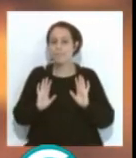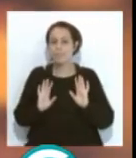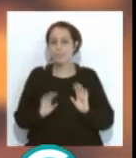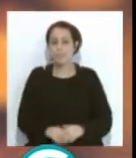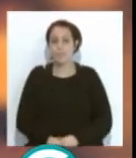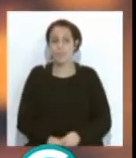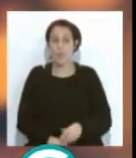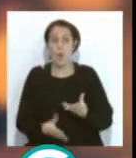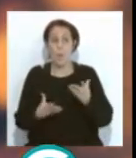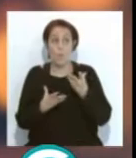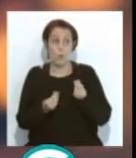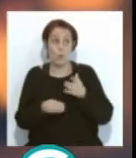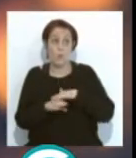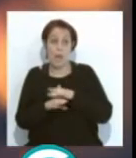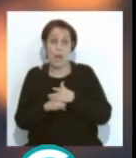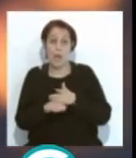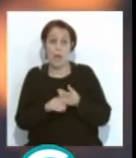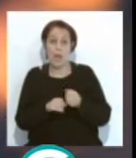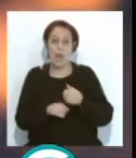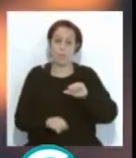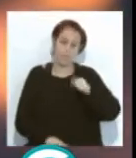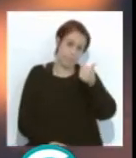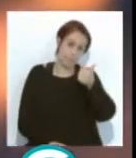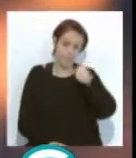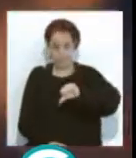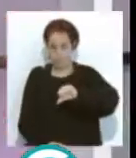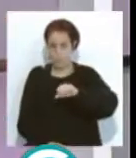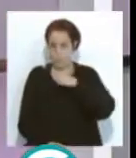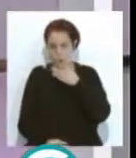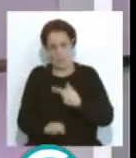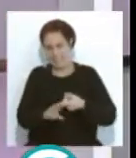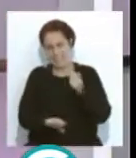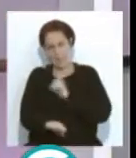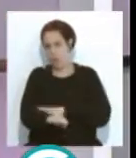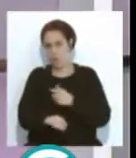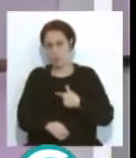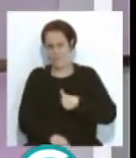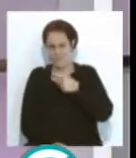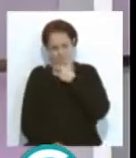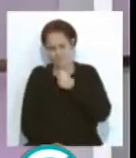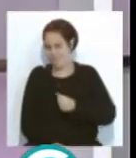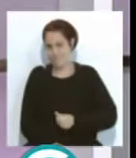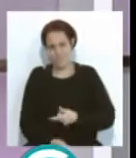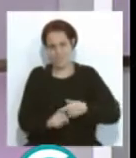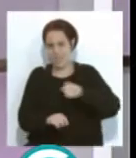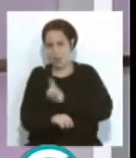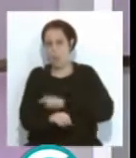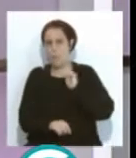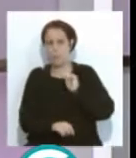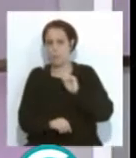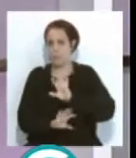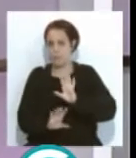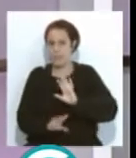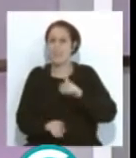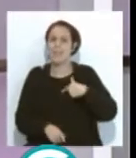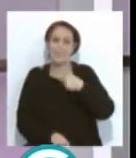No tanto de llegar al apto y no apto, porque me parece demasiado simple, no puntuar. Eso no es sencillo,